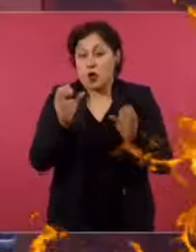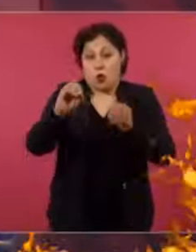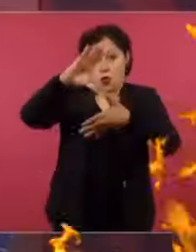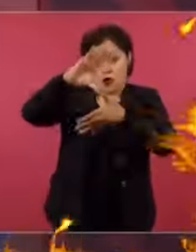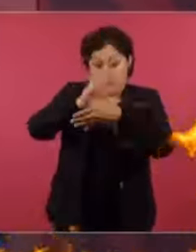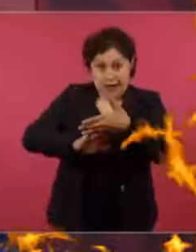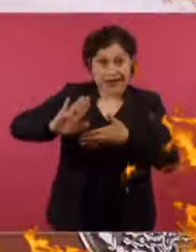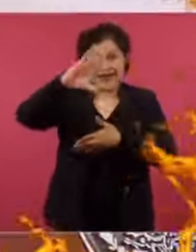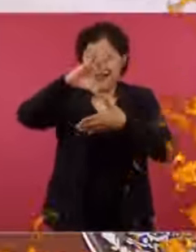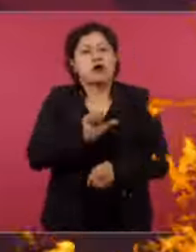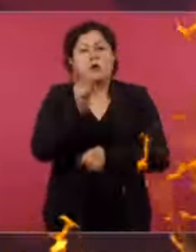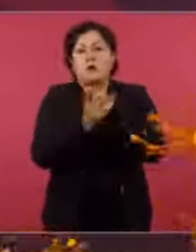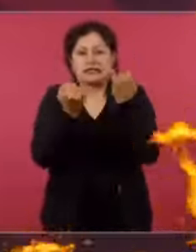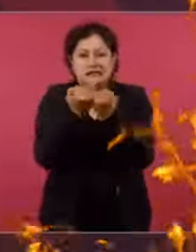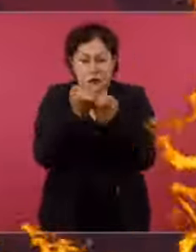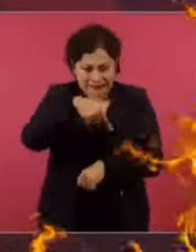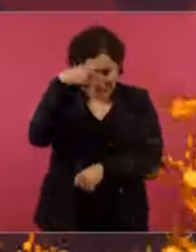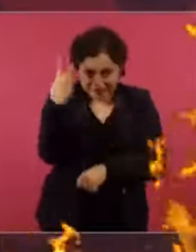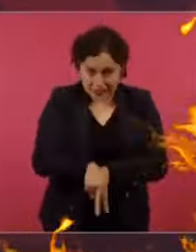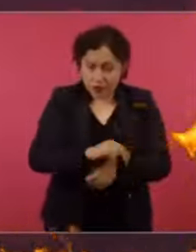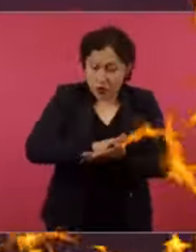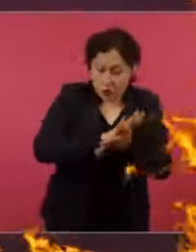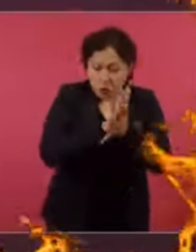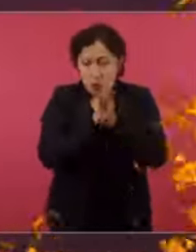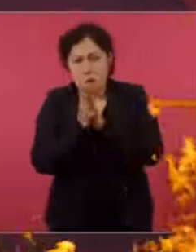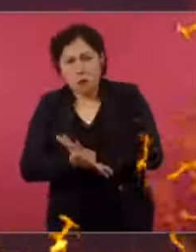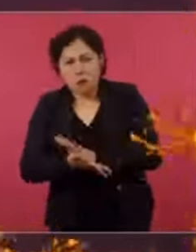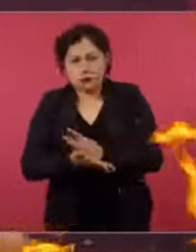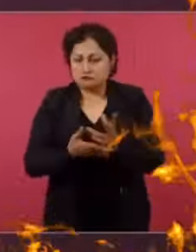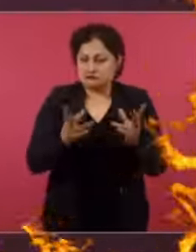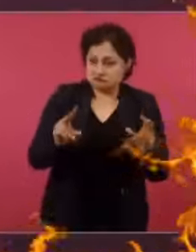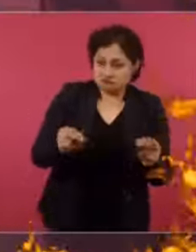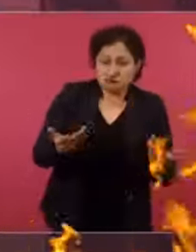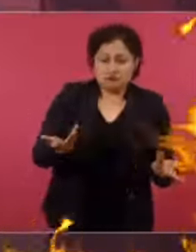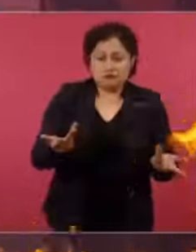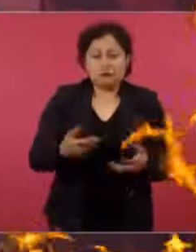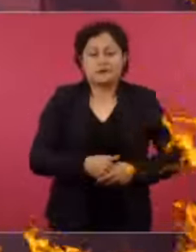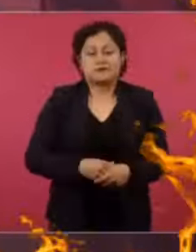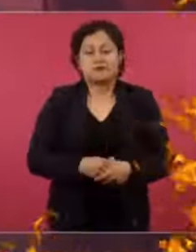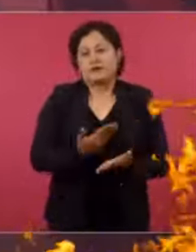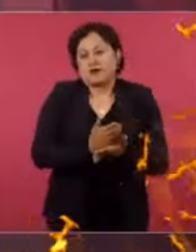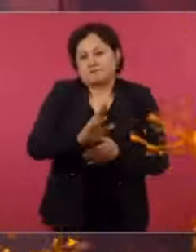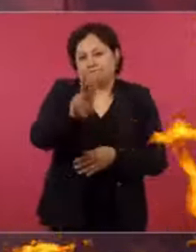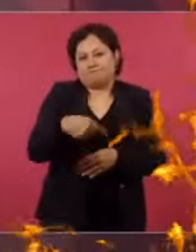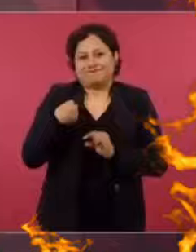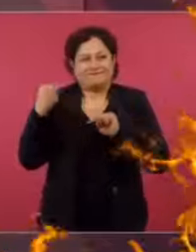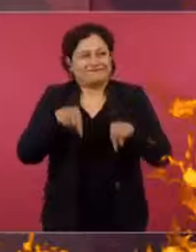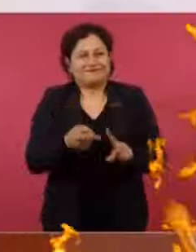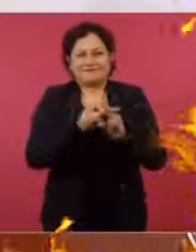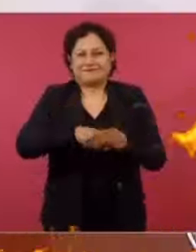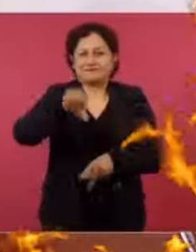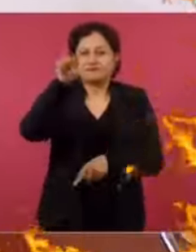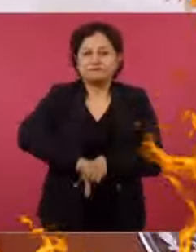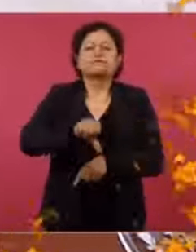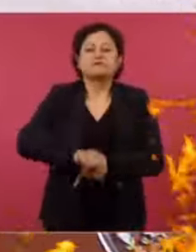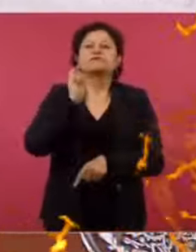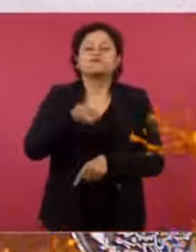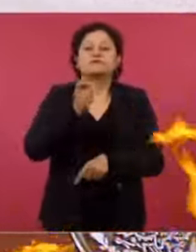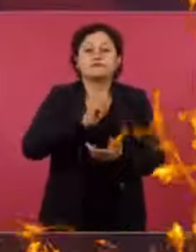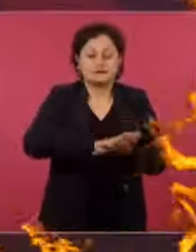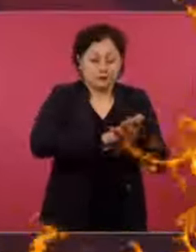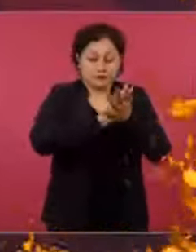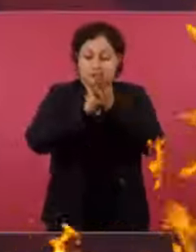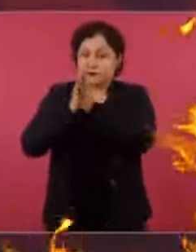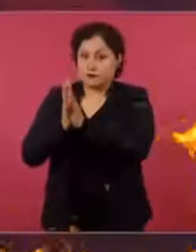en toda América. ¿No? Nada más, lo que comentamos al principio, la forma que se está llevando a cabo la transición.